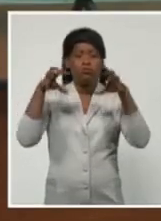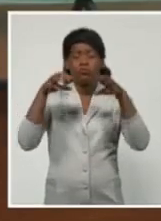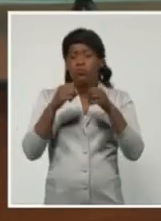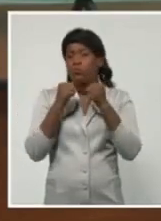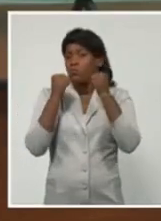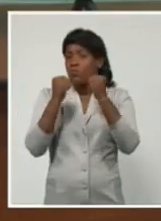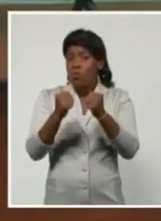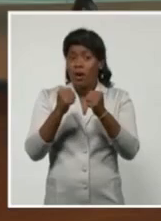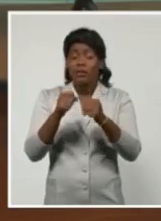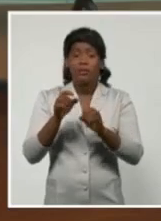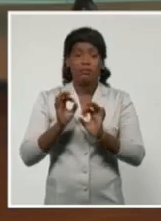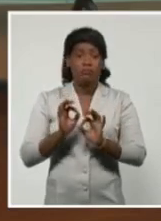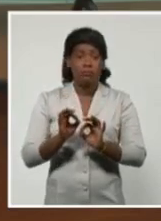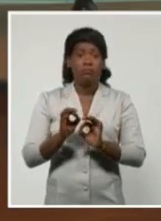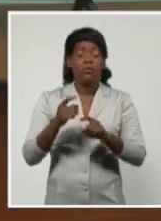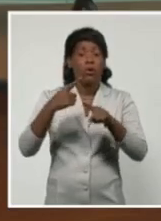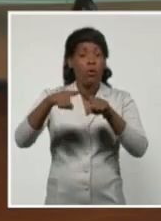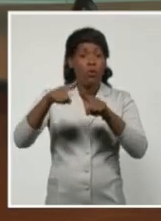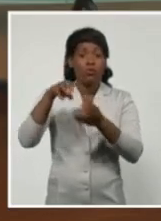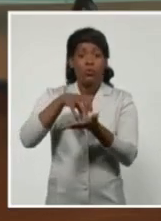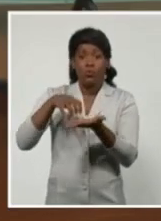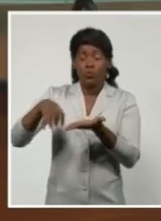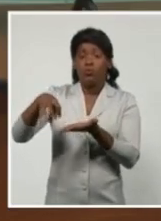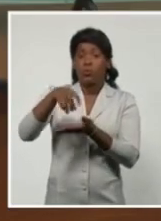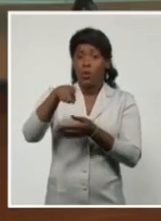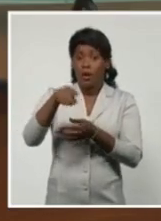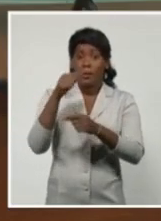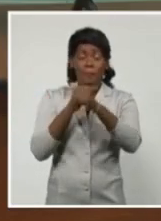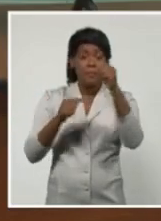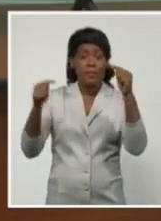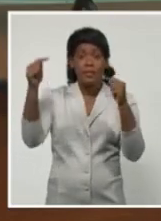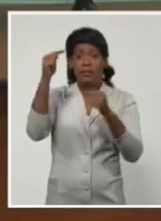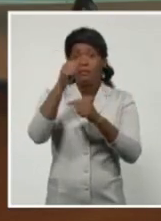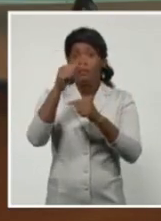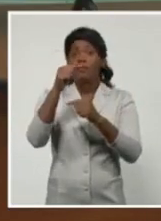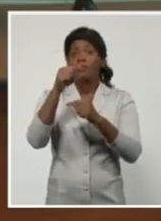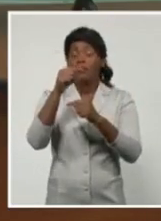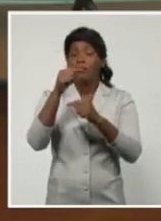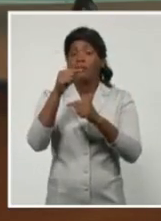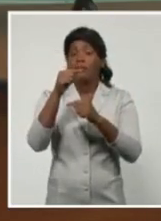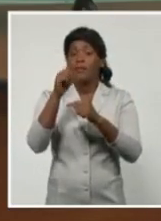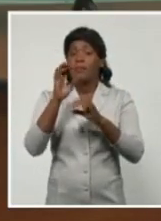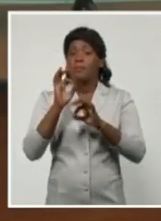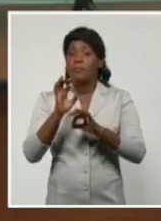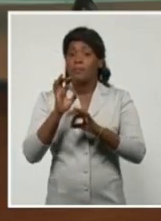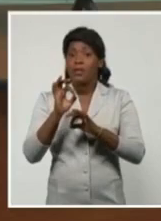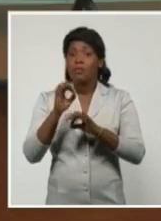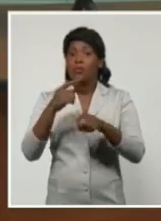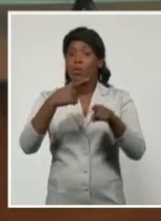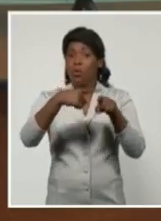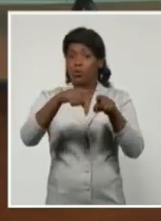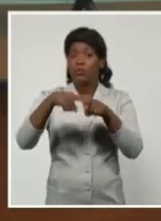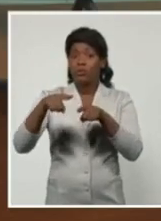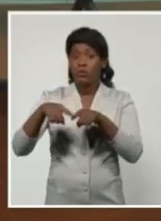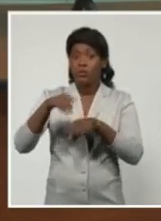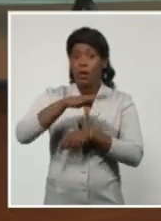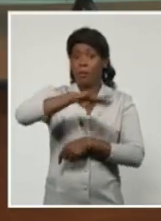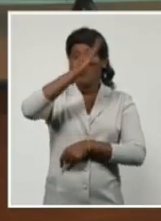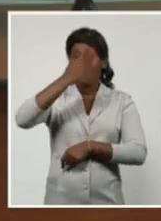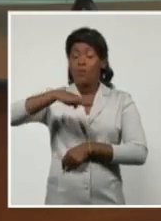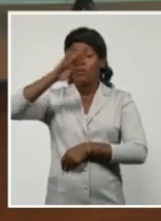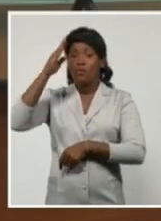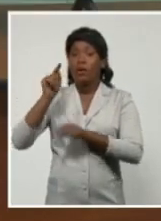e intensas en algunas localidades, principalmente zonas de la costa sur y regiones montañosas.